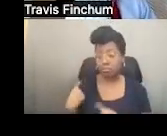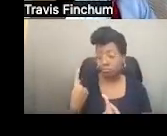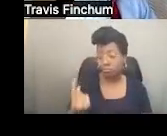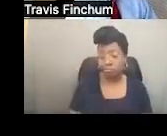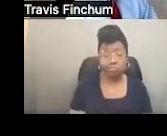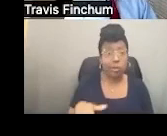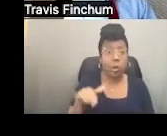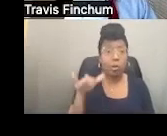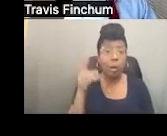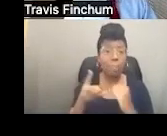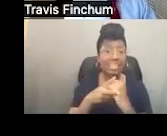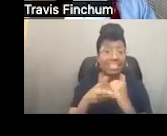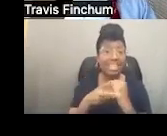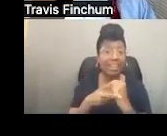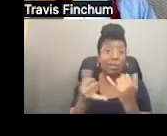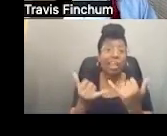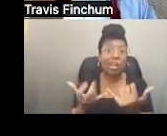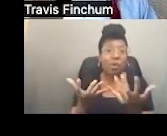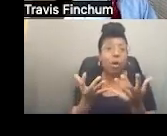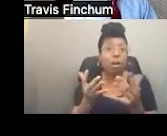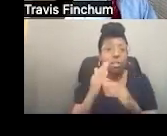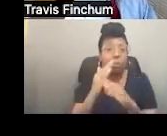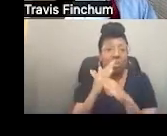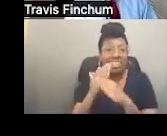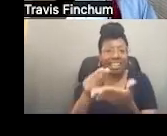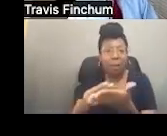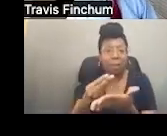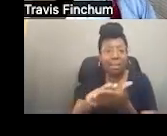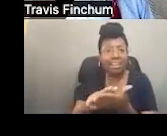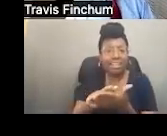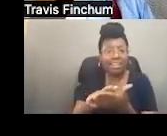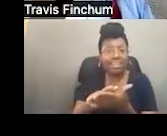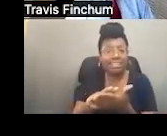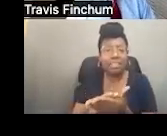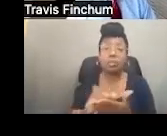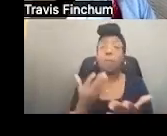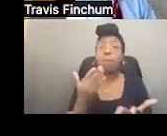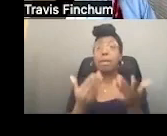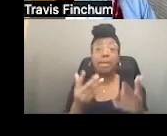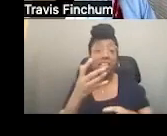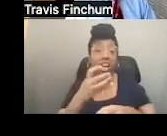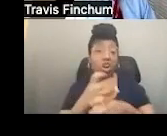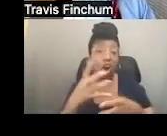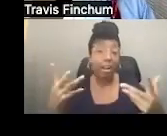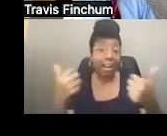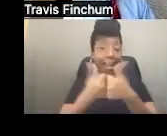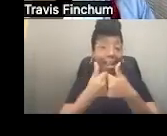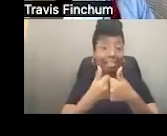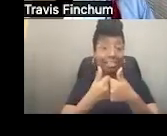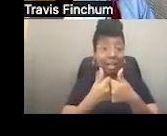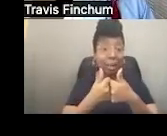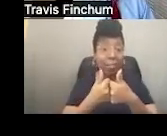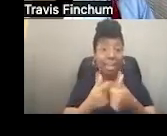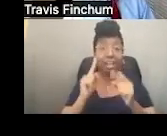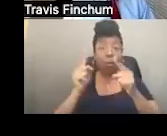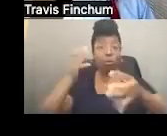trabajaron, ahorraron dinero y ahora tienen que preocuparse por ahorrar, por salvar sus fondos. Tal vez ese